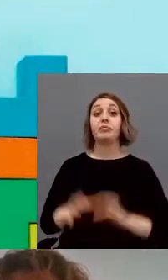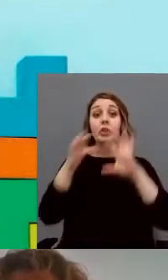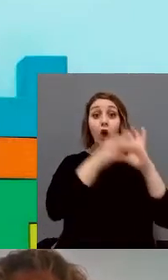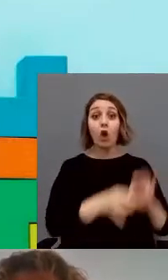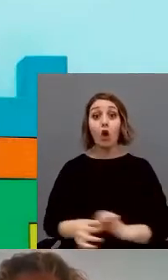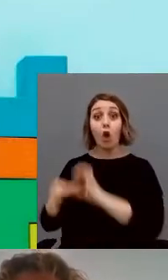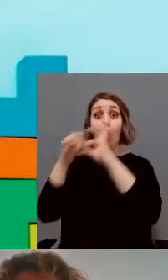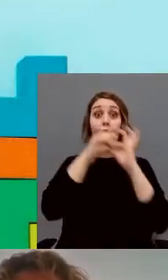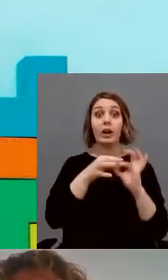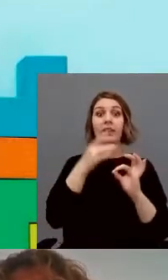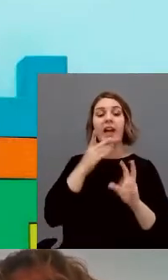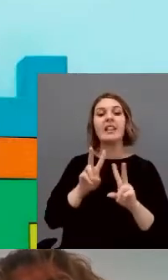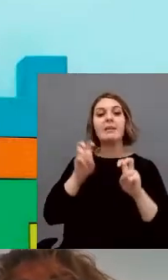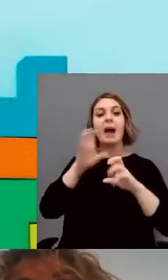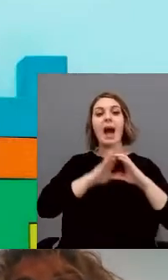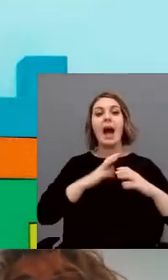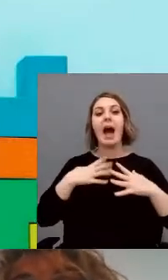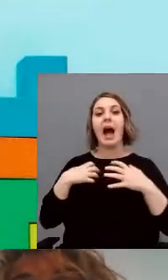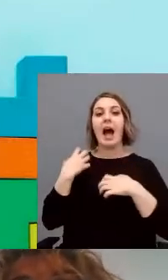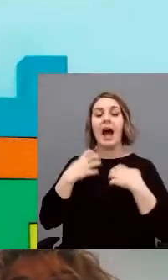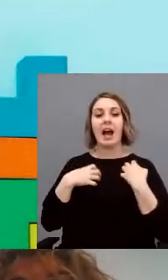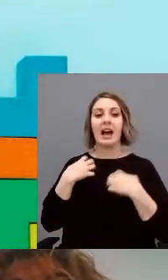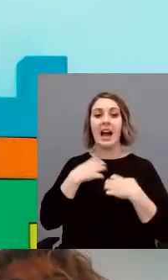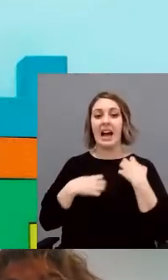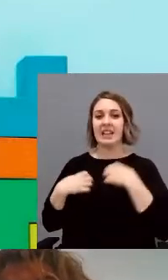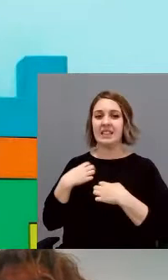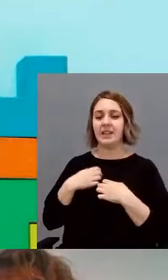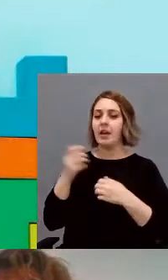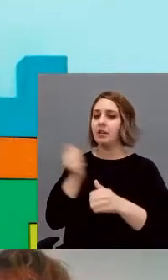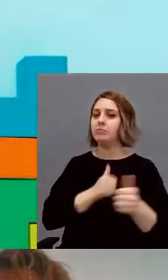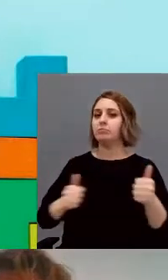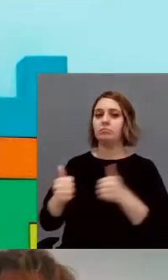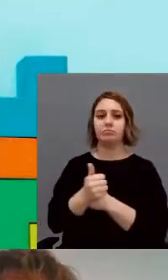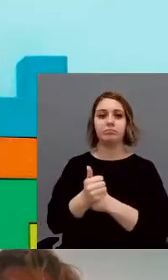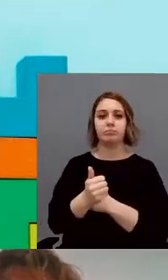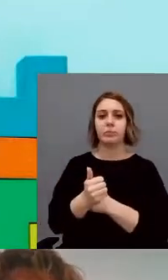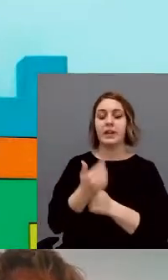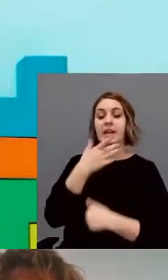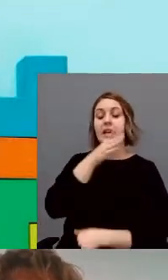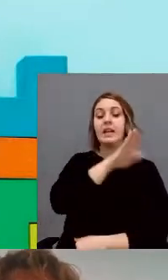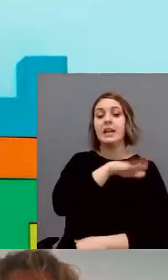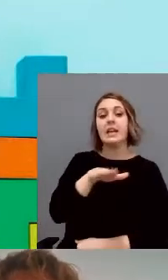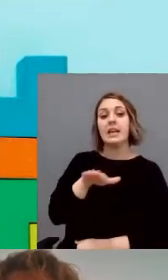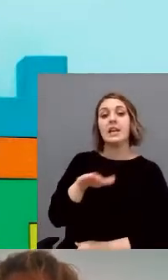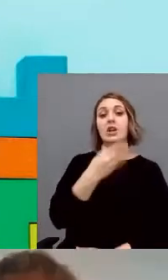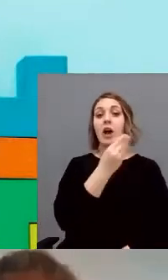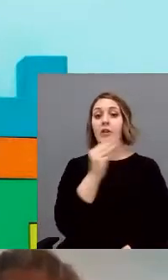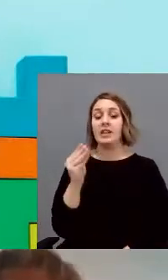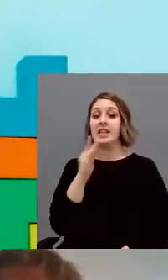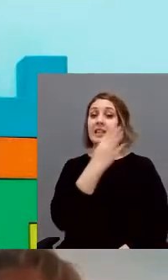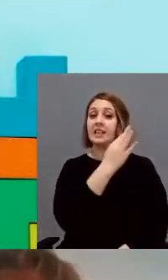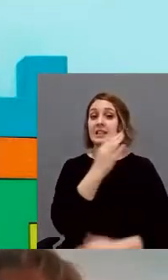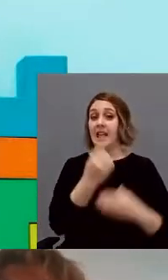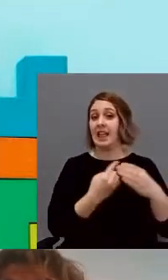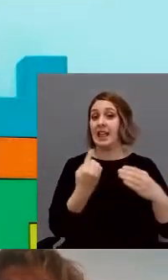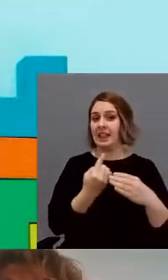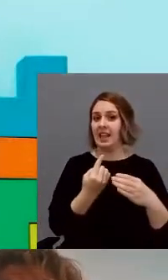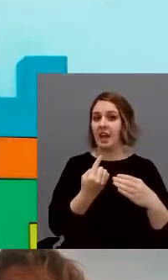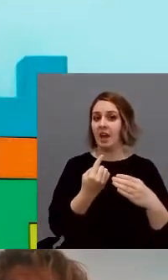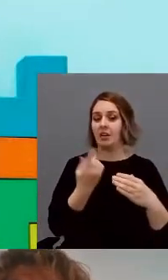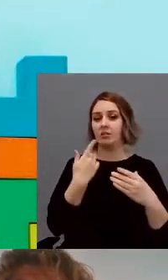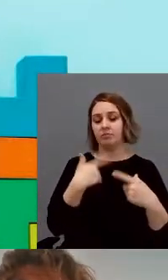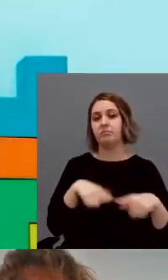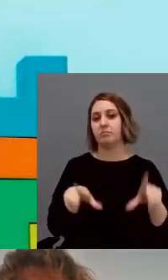concurrencia, la ansiedad es uno de los trastornos que mayor prevalencia tiene en los niños y adolescentes con TEA y es